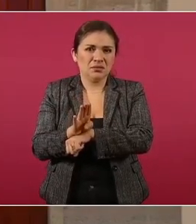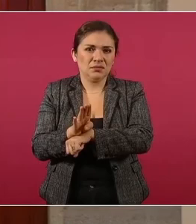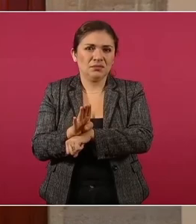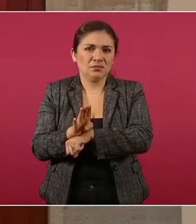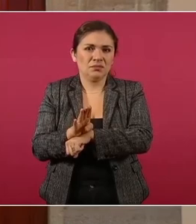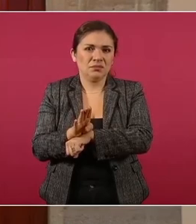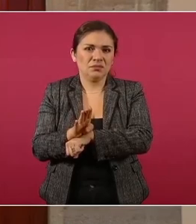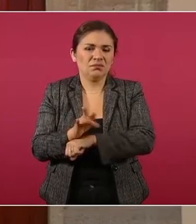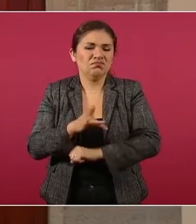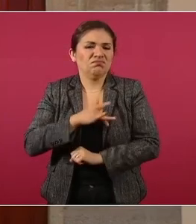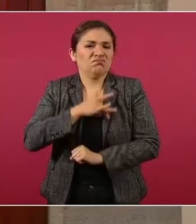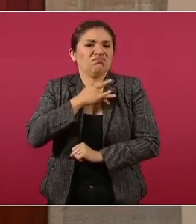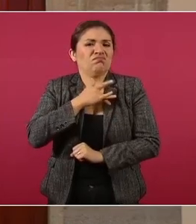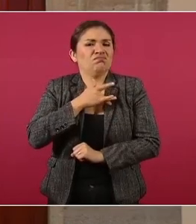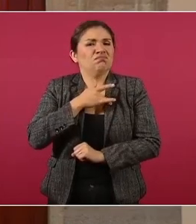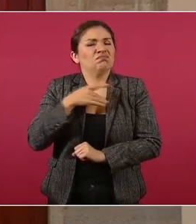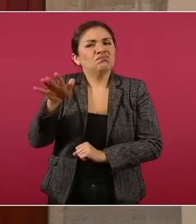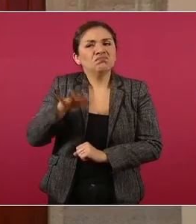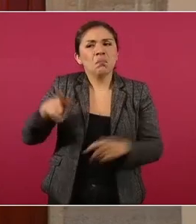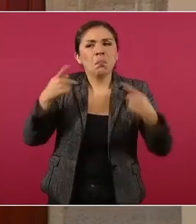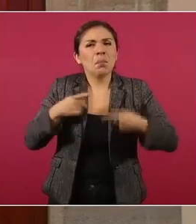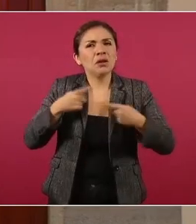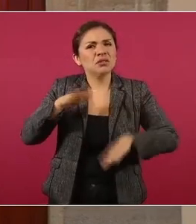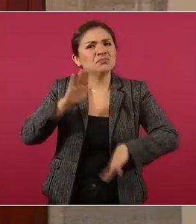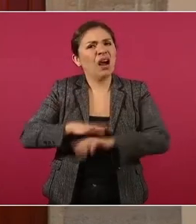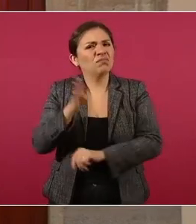del pueblo pobre